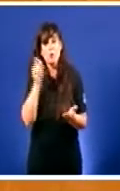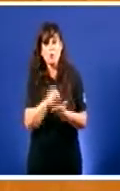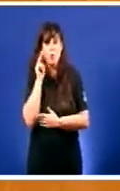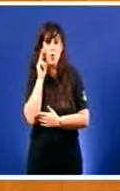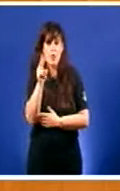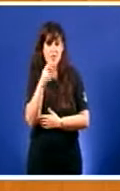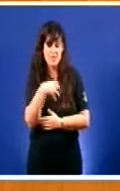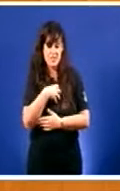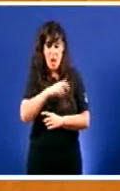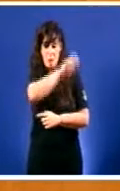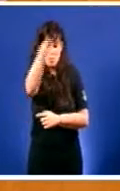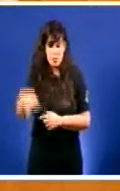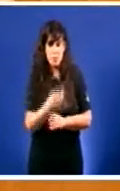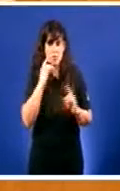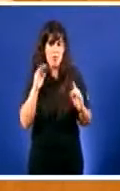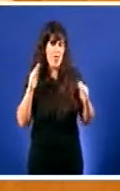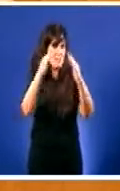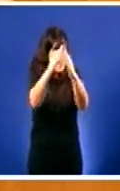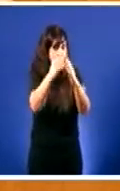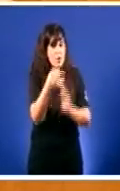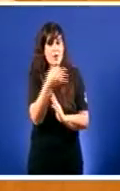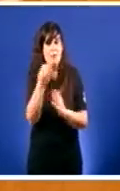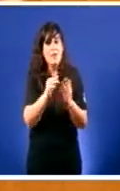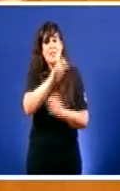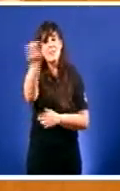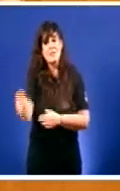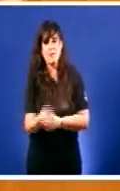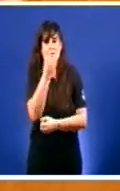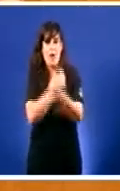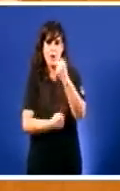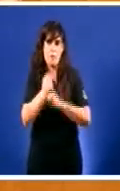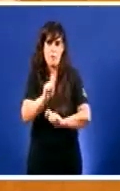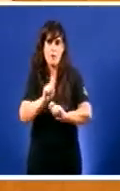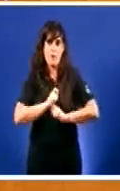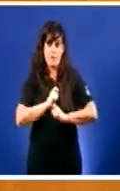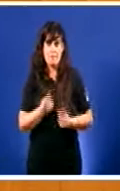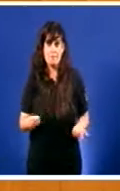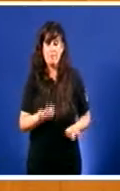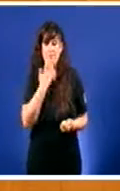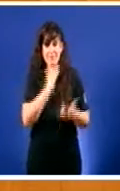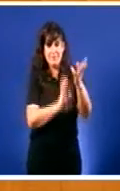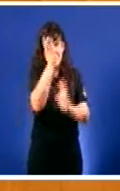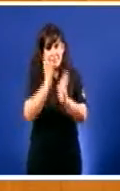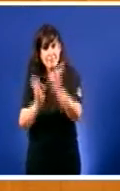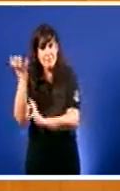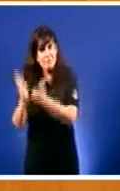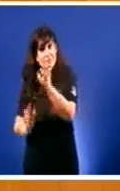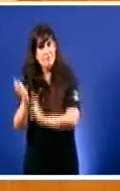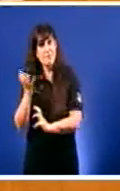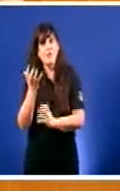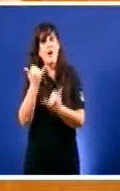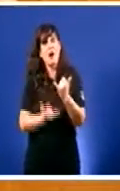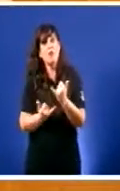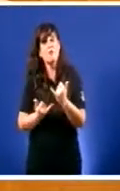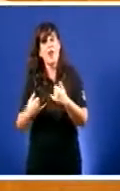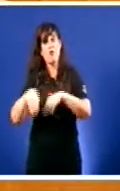A diversificación da actividade económica Os lumes están a consumir casi un de cada 4 euros No orzamento da Consellería